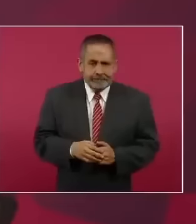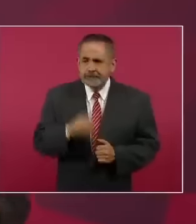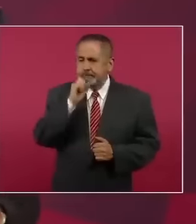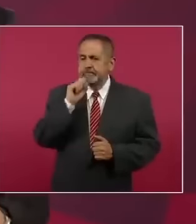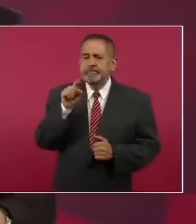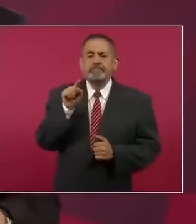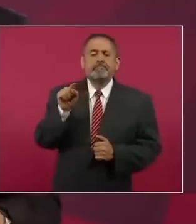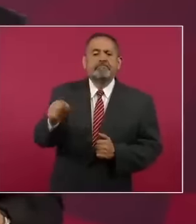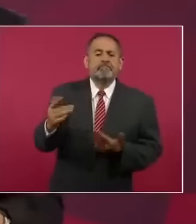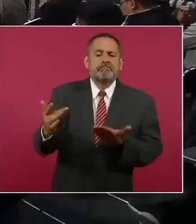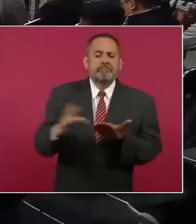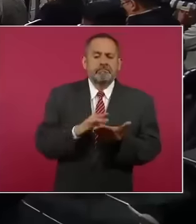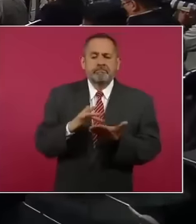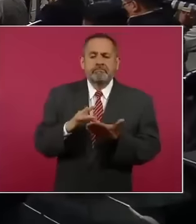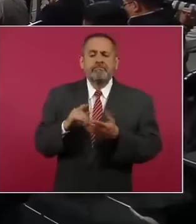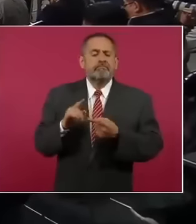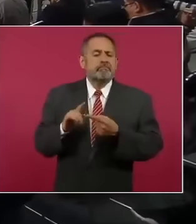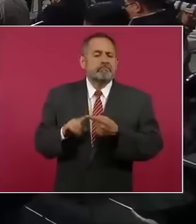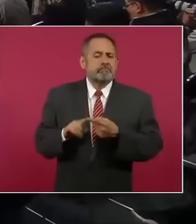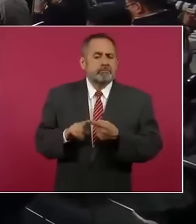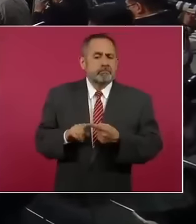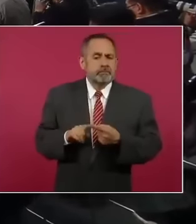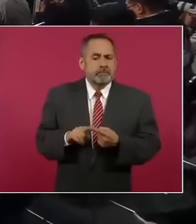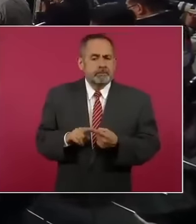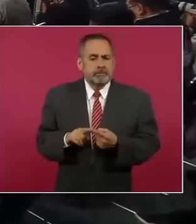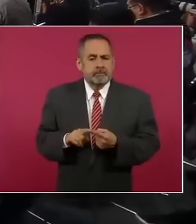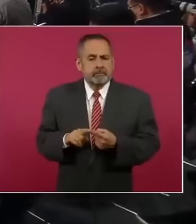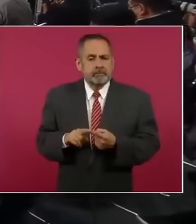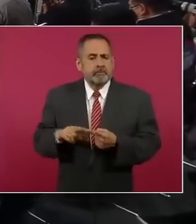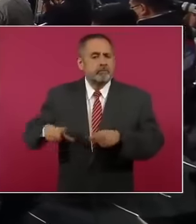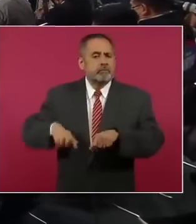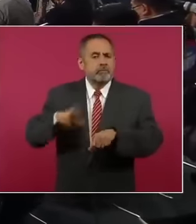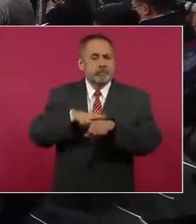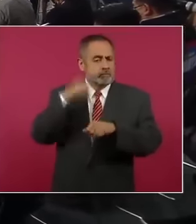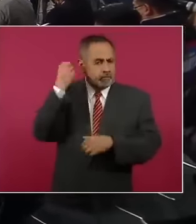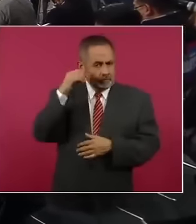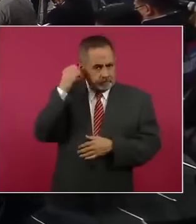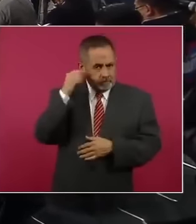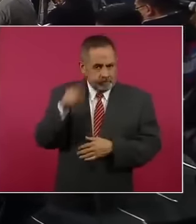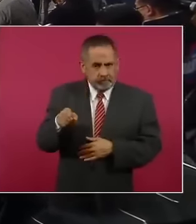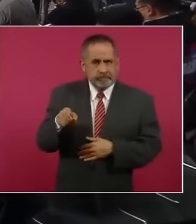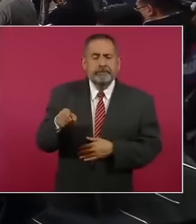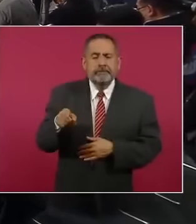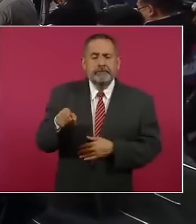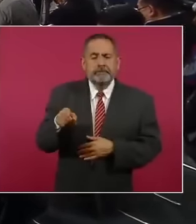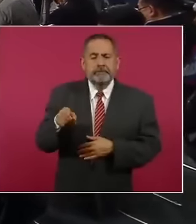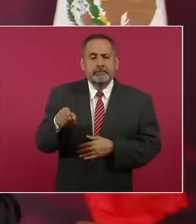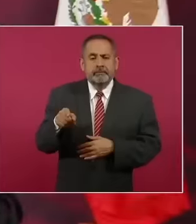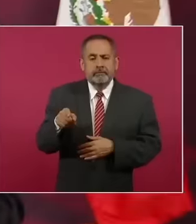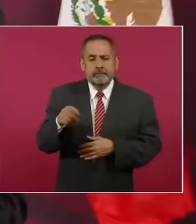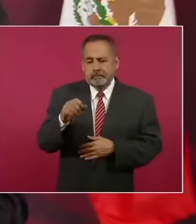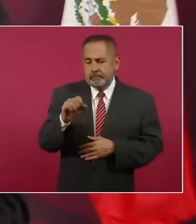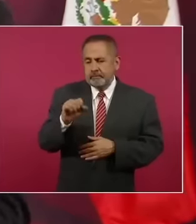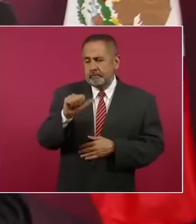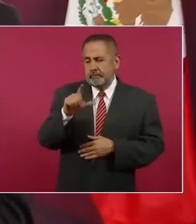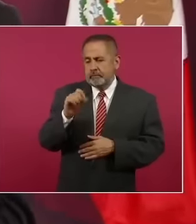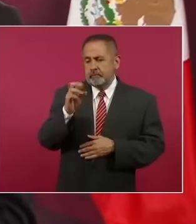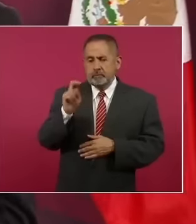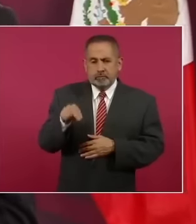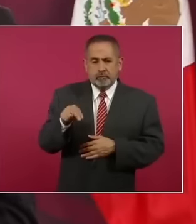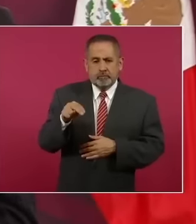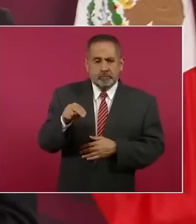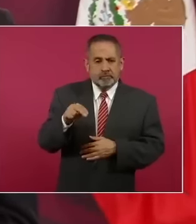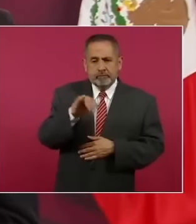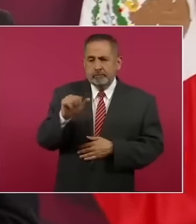del gobernador de Oaxaca actual, Salmón Jara, antes